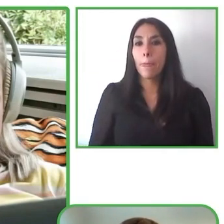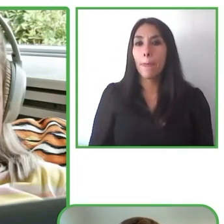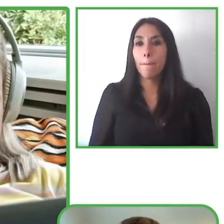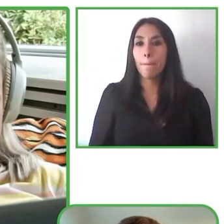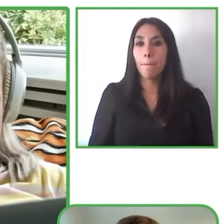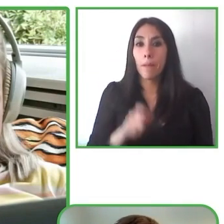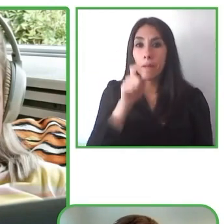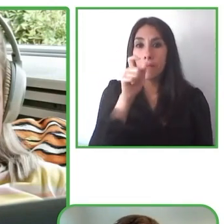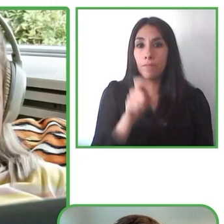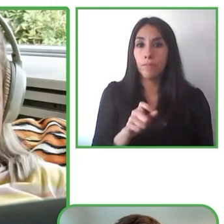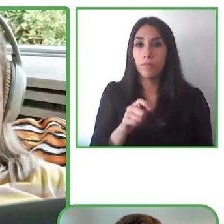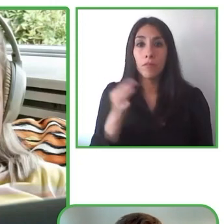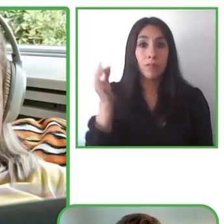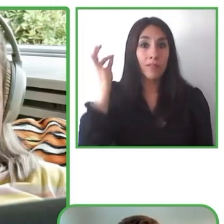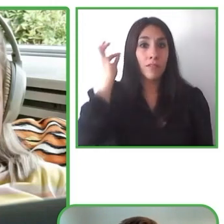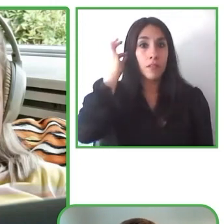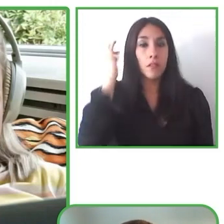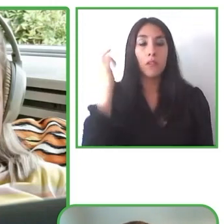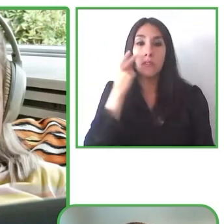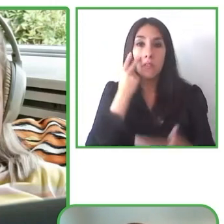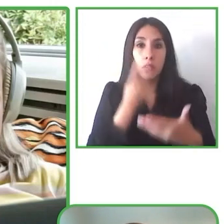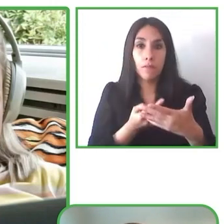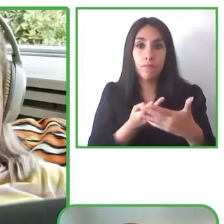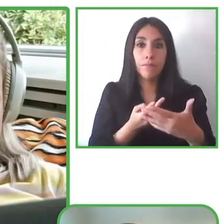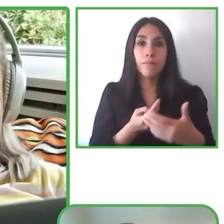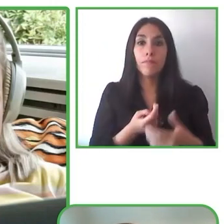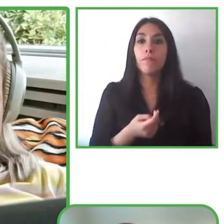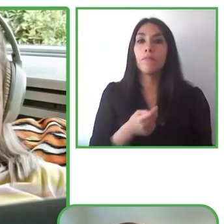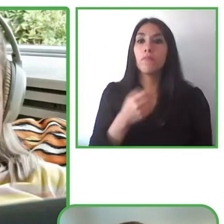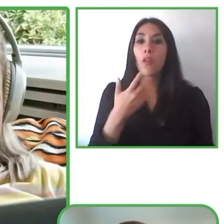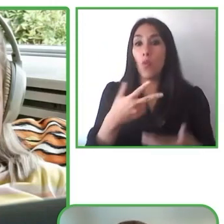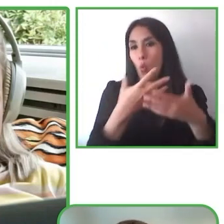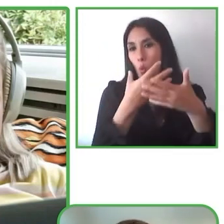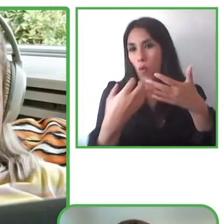luego tenemos Subreader School para los colegios